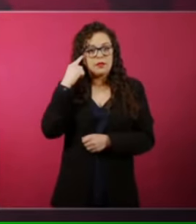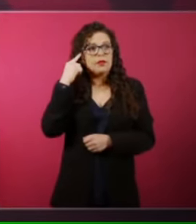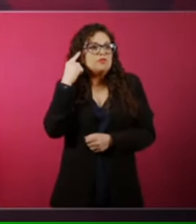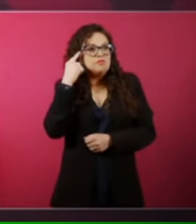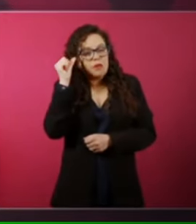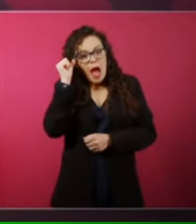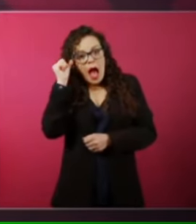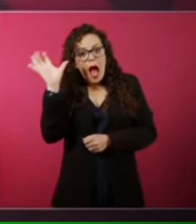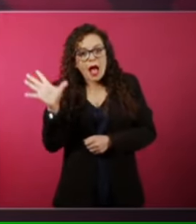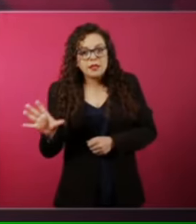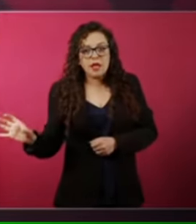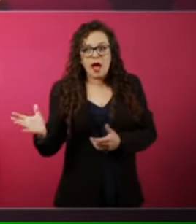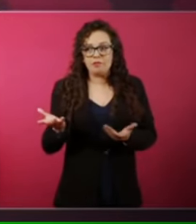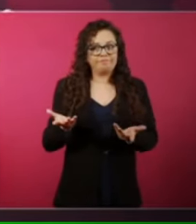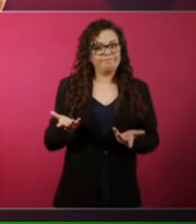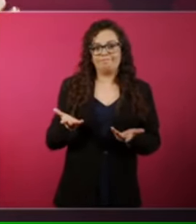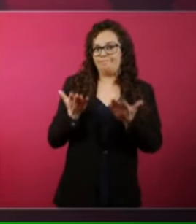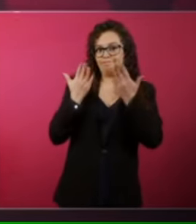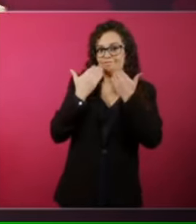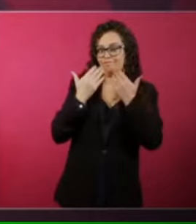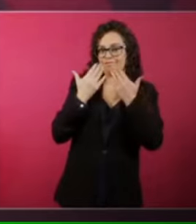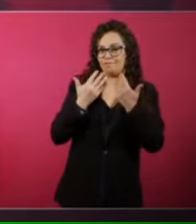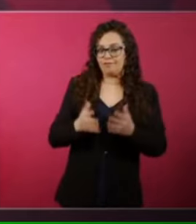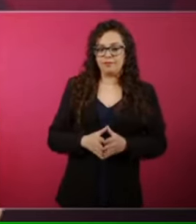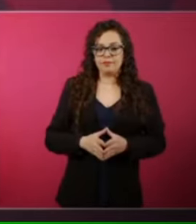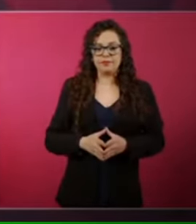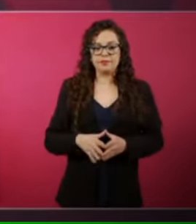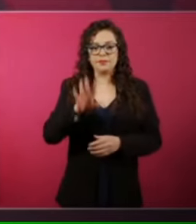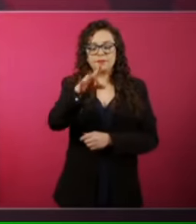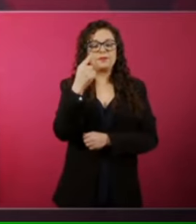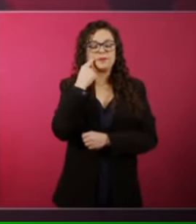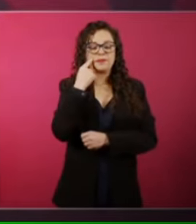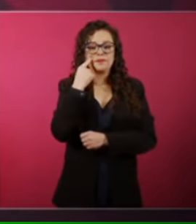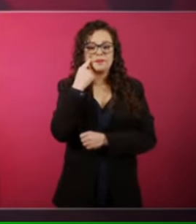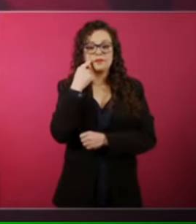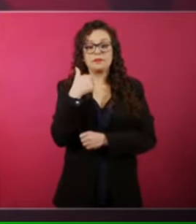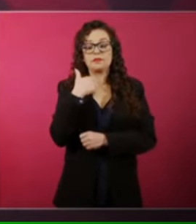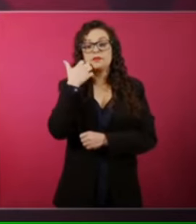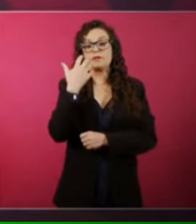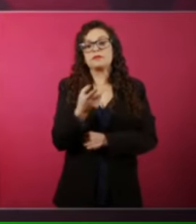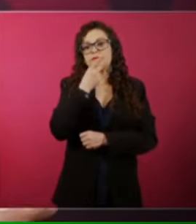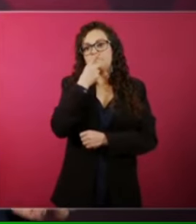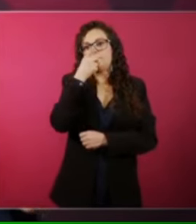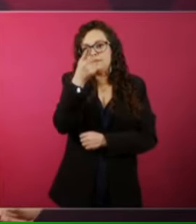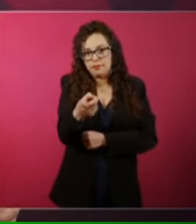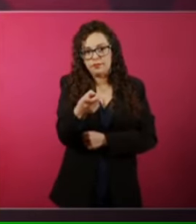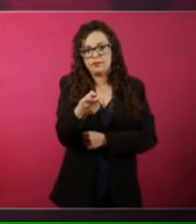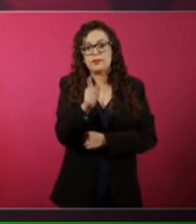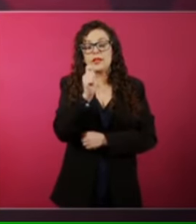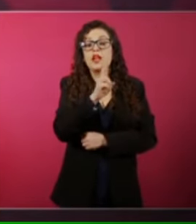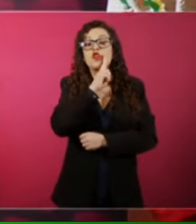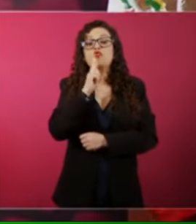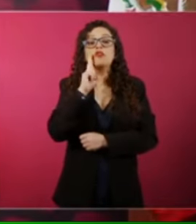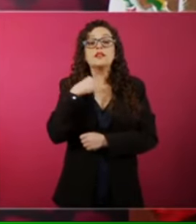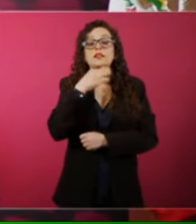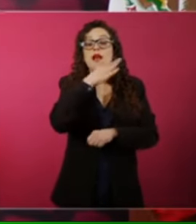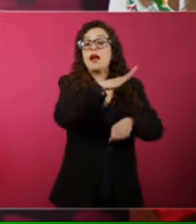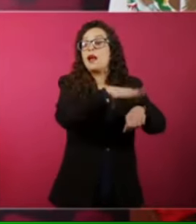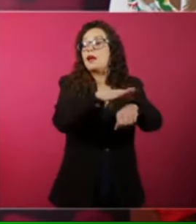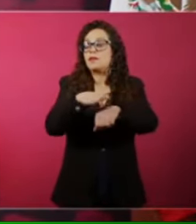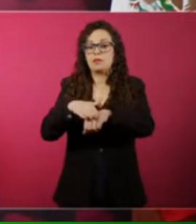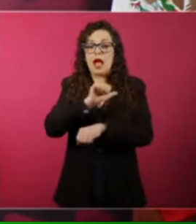Por cierto, voy a dar una noticia y quería yo hacerlo a los familiares, pero, este,